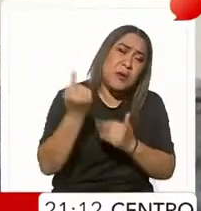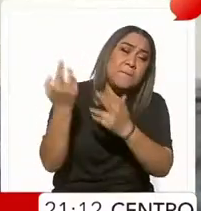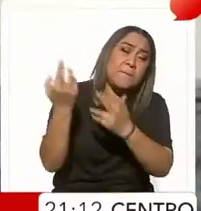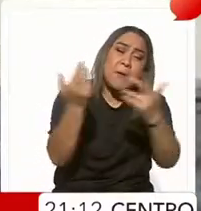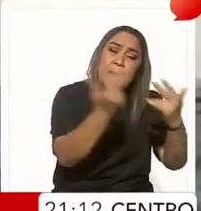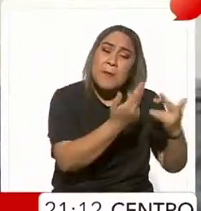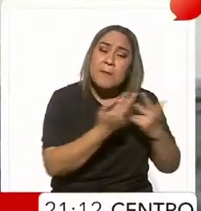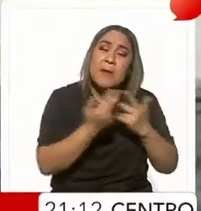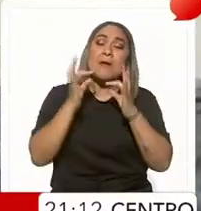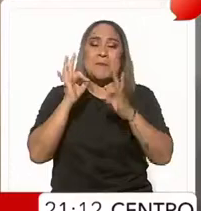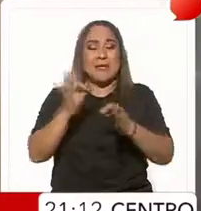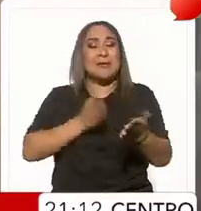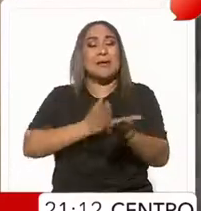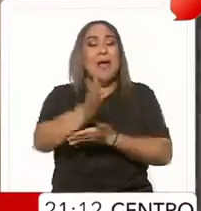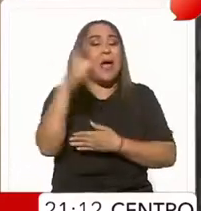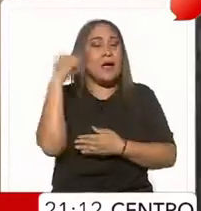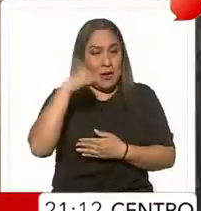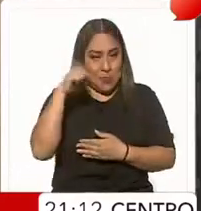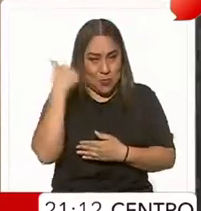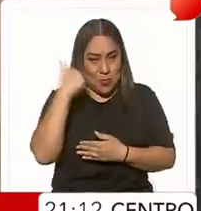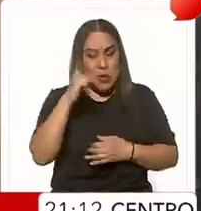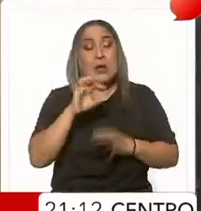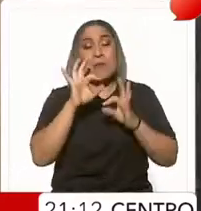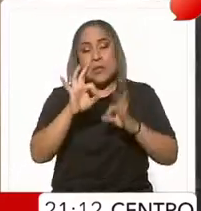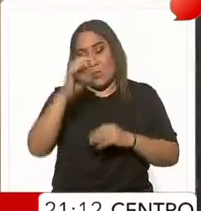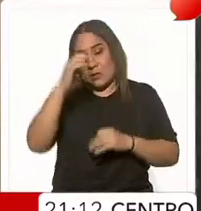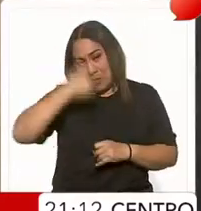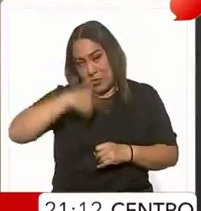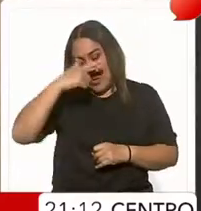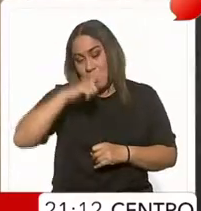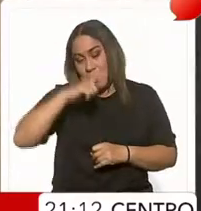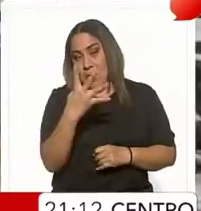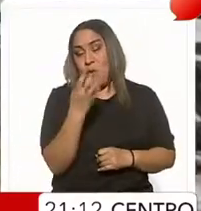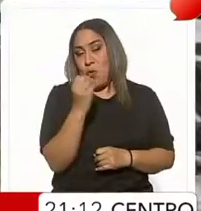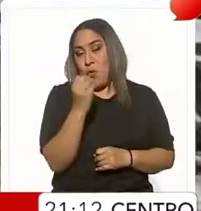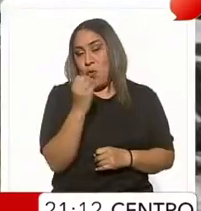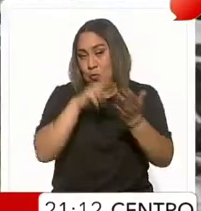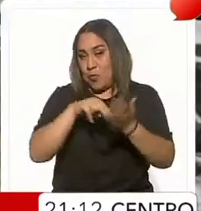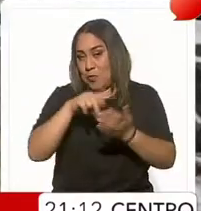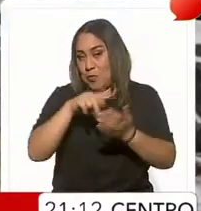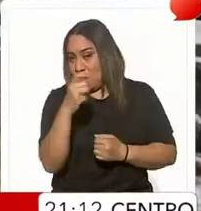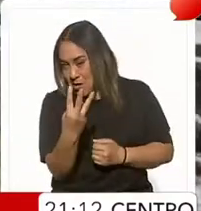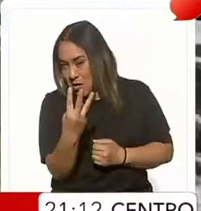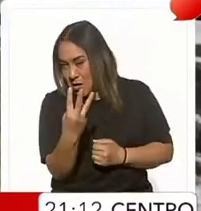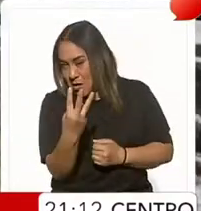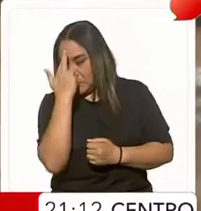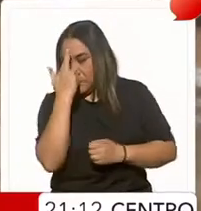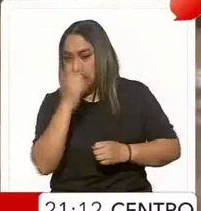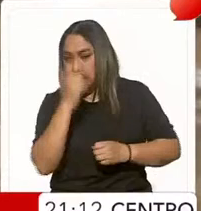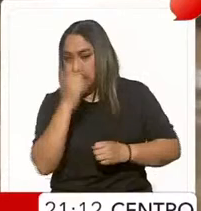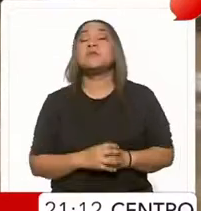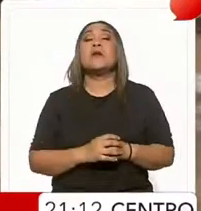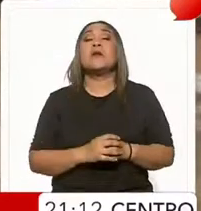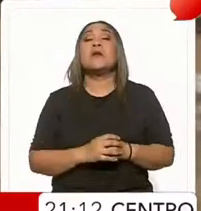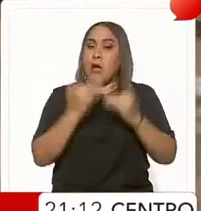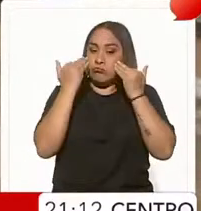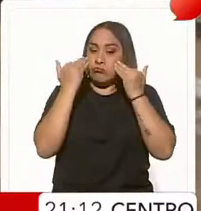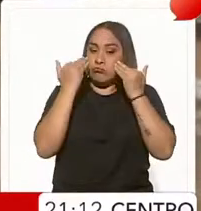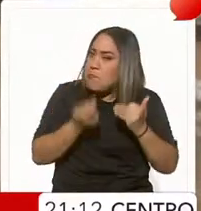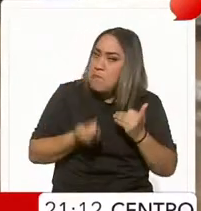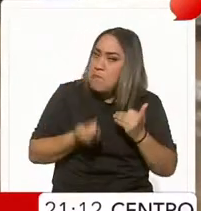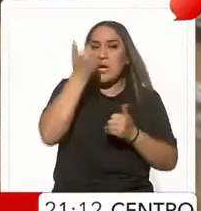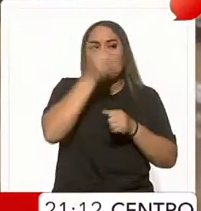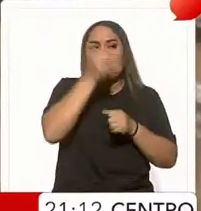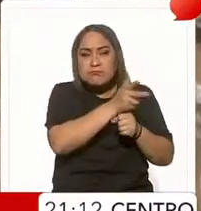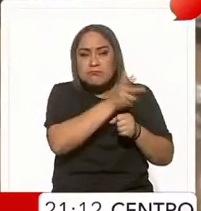al entrar al puerto de Acapulco la noche del 24 de octubre de 2023. Cuando pudimos ver las primeras imágenes